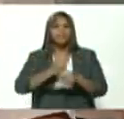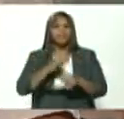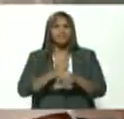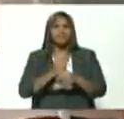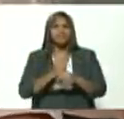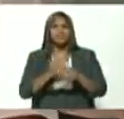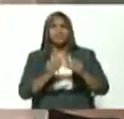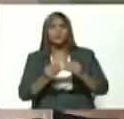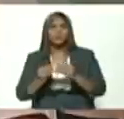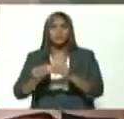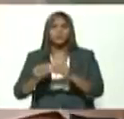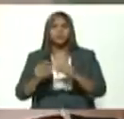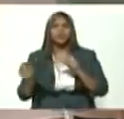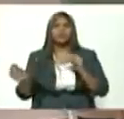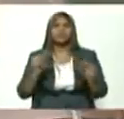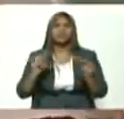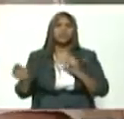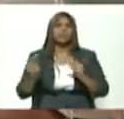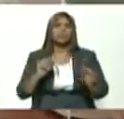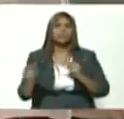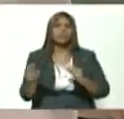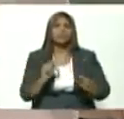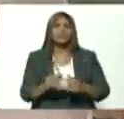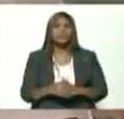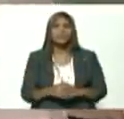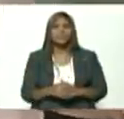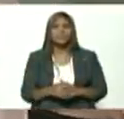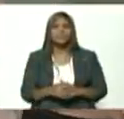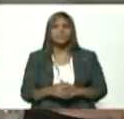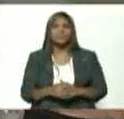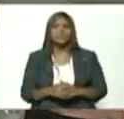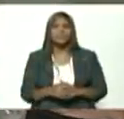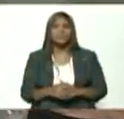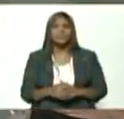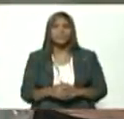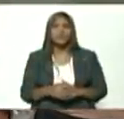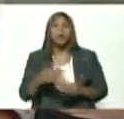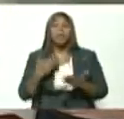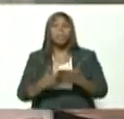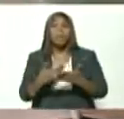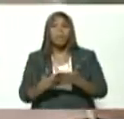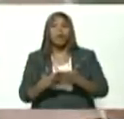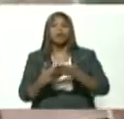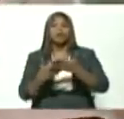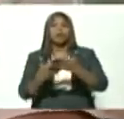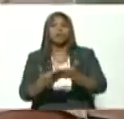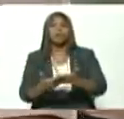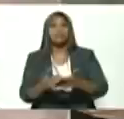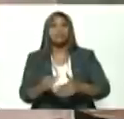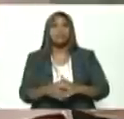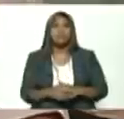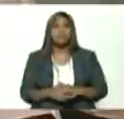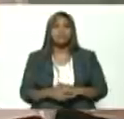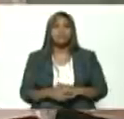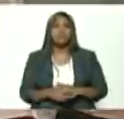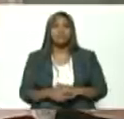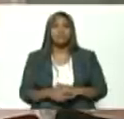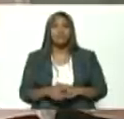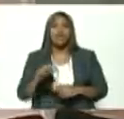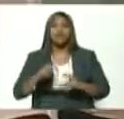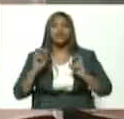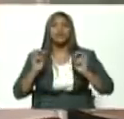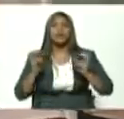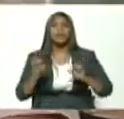debatiendo haciendo debate para concretarles propuestas de gobierno con respecto a estos temas